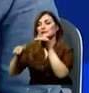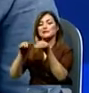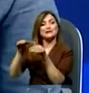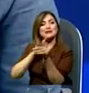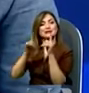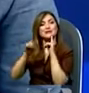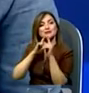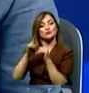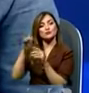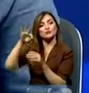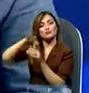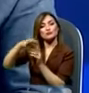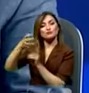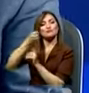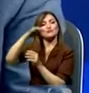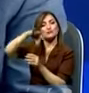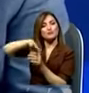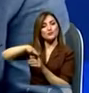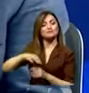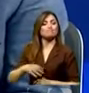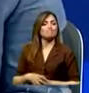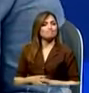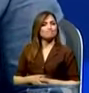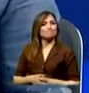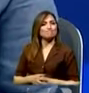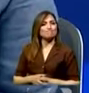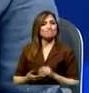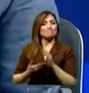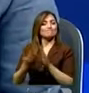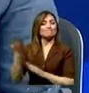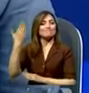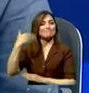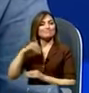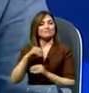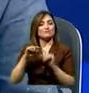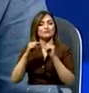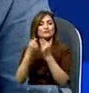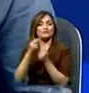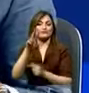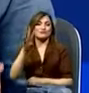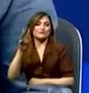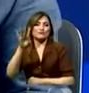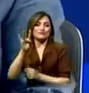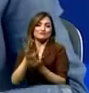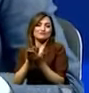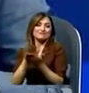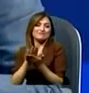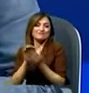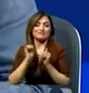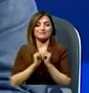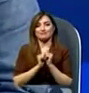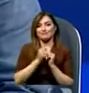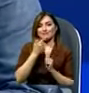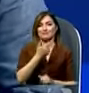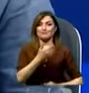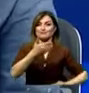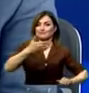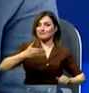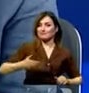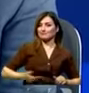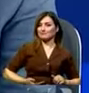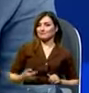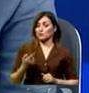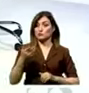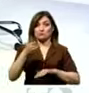Para que pasen o para que no pasen cosas como lo de las amnistías, por ejemplo. Porque ahora sale el presidente, sale... Usted no